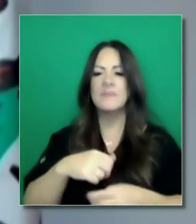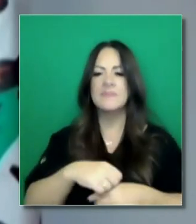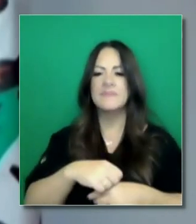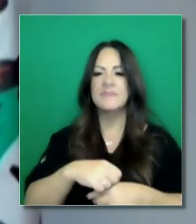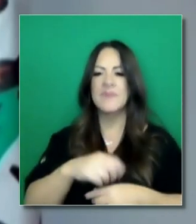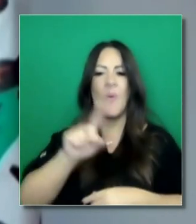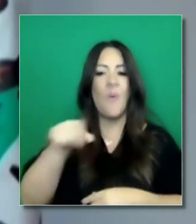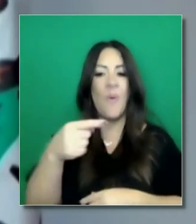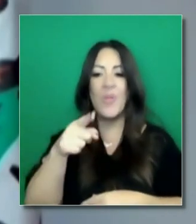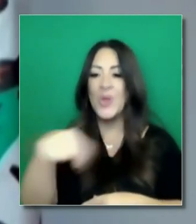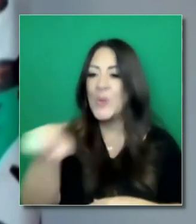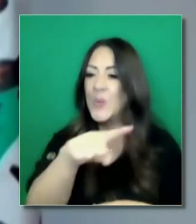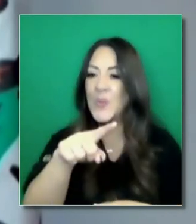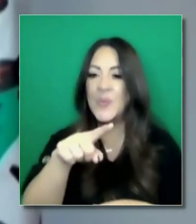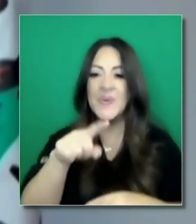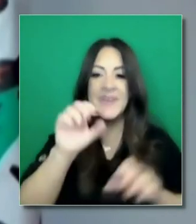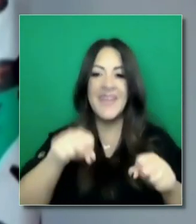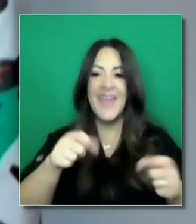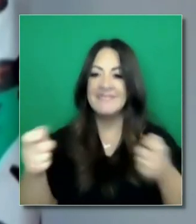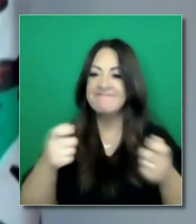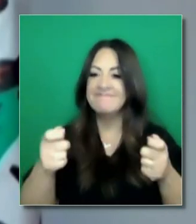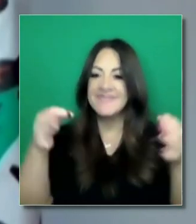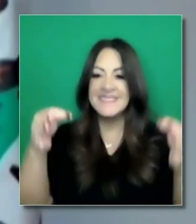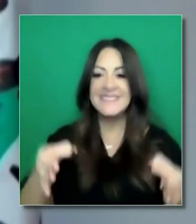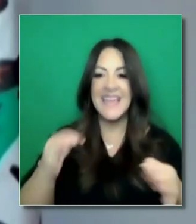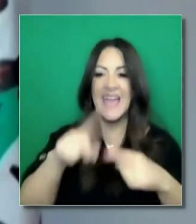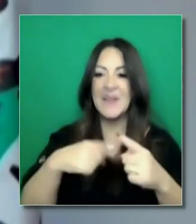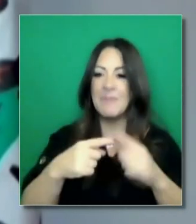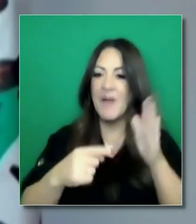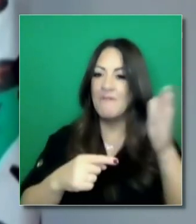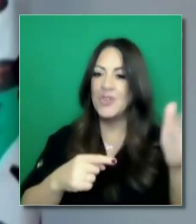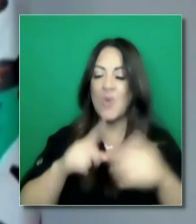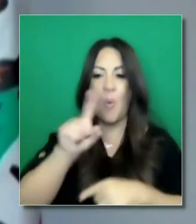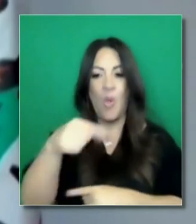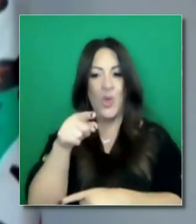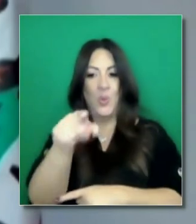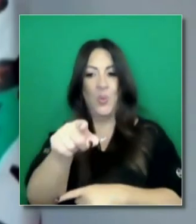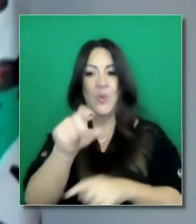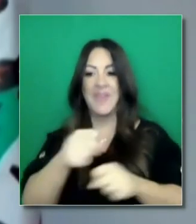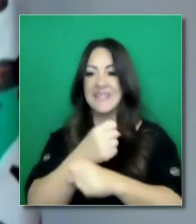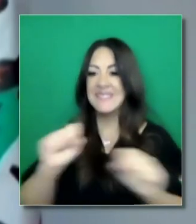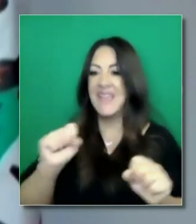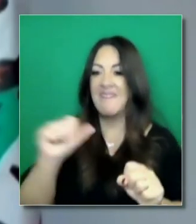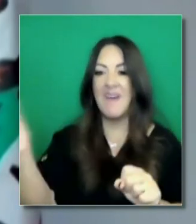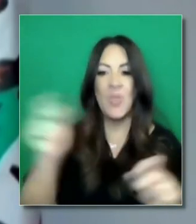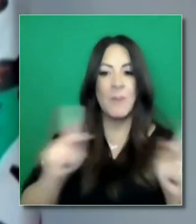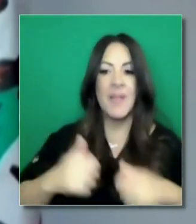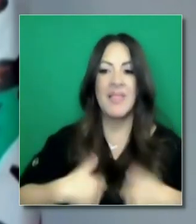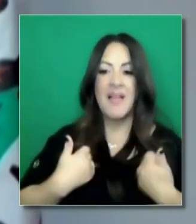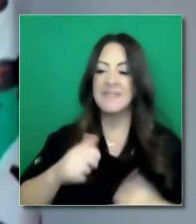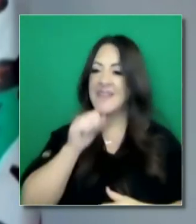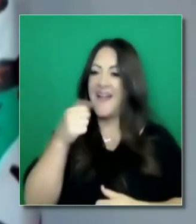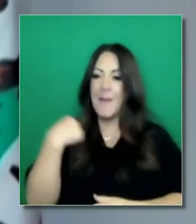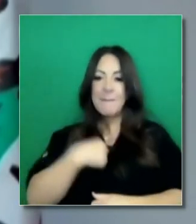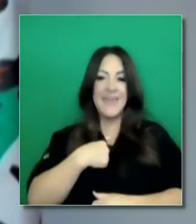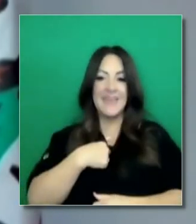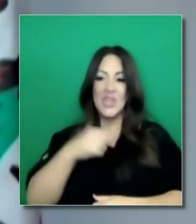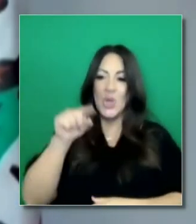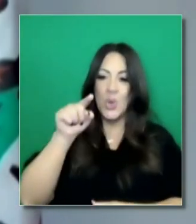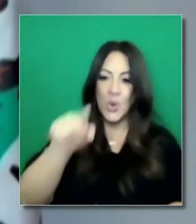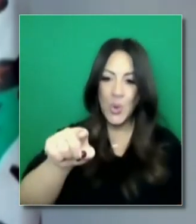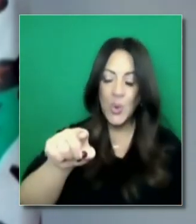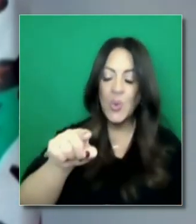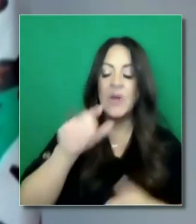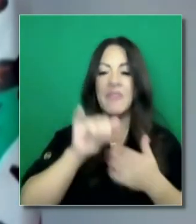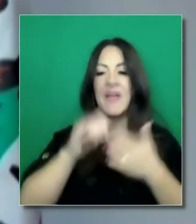muchas veces, nosotros estamos encargados del futuro. Las decisiones se toman hoy, para no solamente salvar a nuestros familiares,